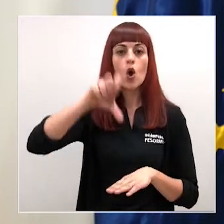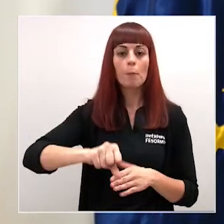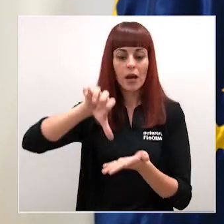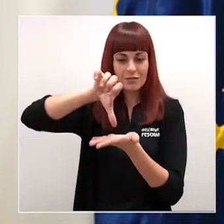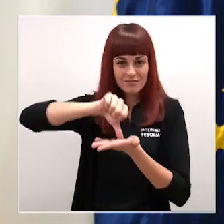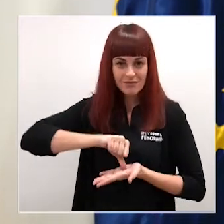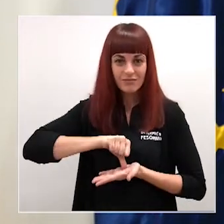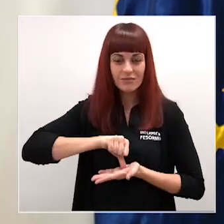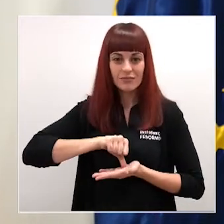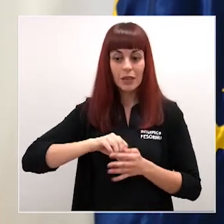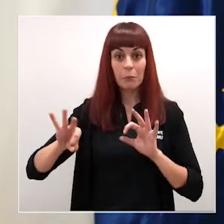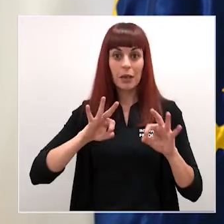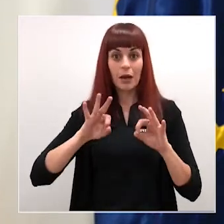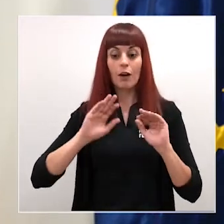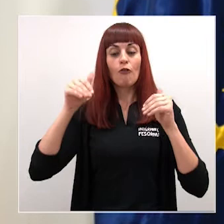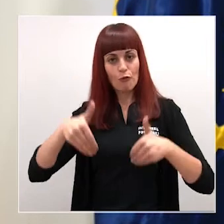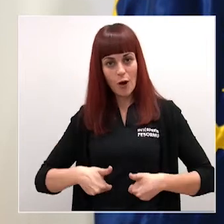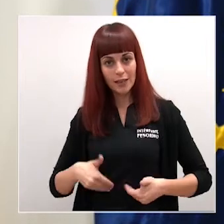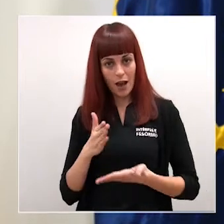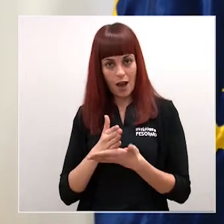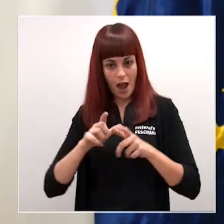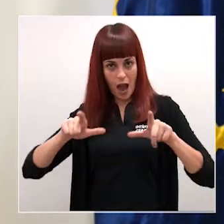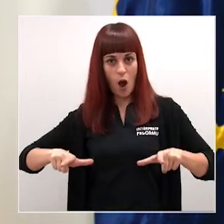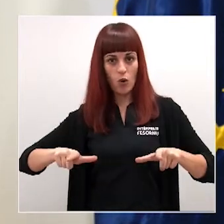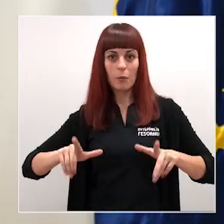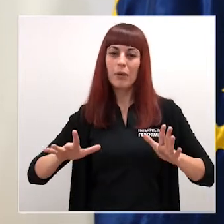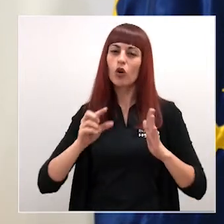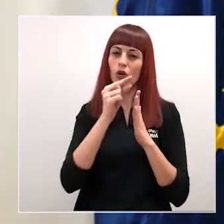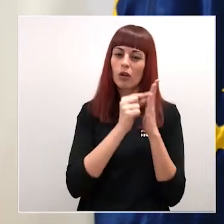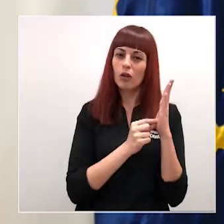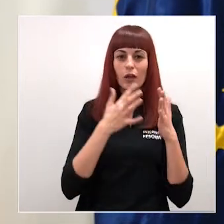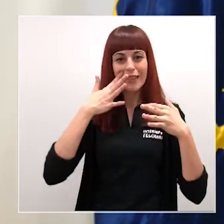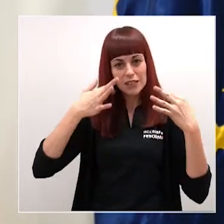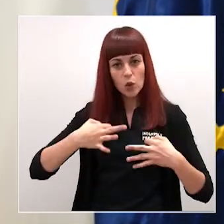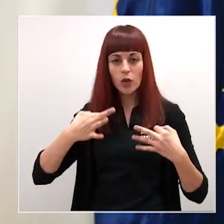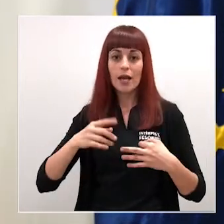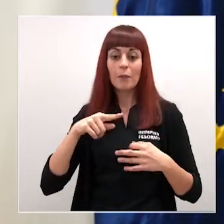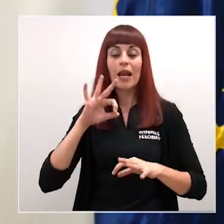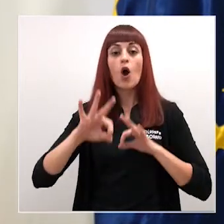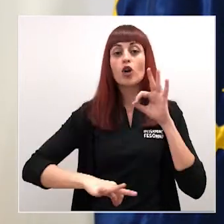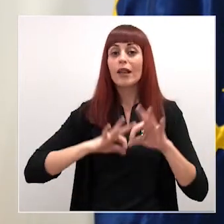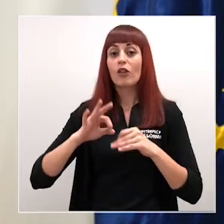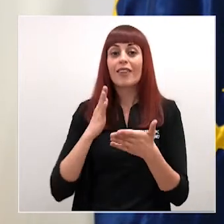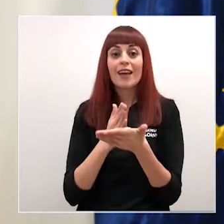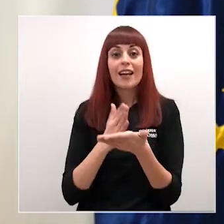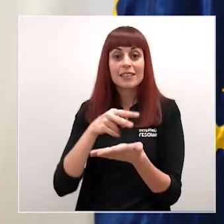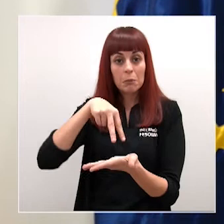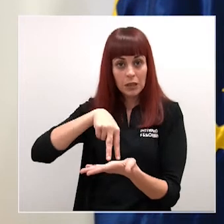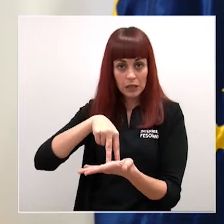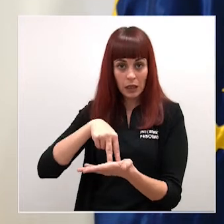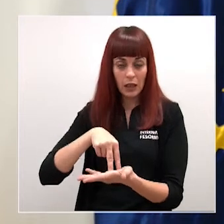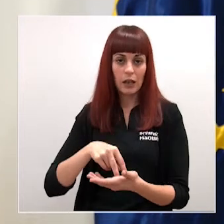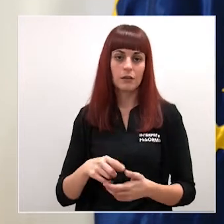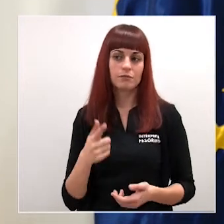preparando la vuelta a las aulas en las condiciones de seguridad requeridas así como la organización de las pruebas presenciales EVAO